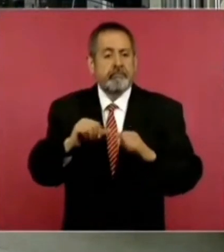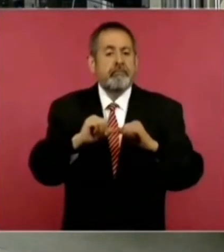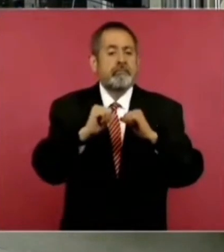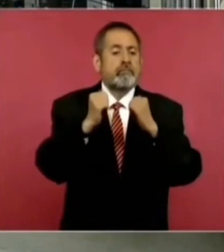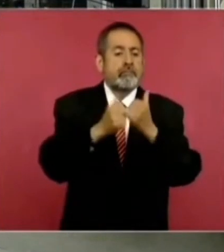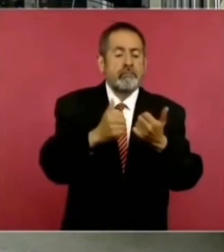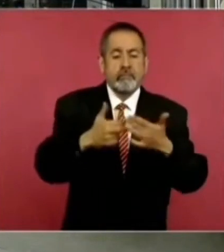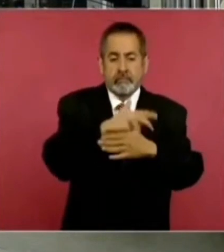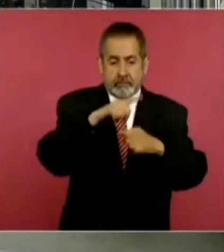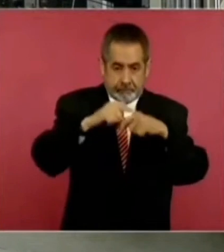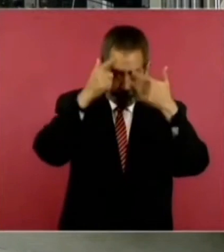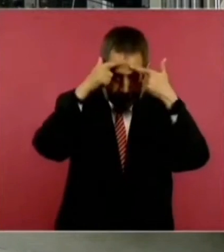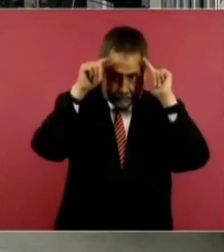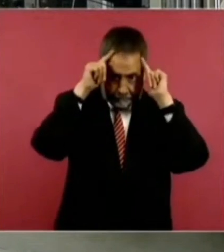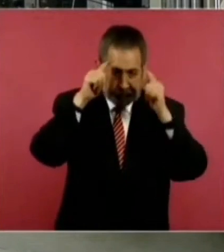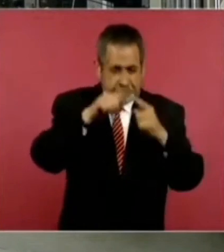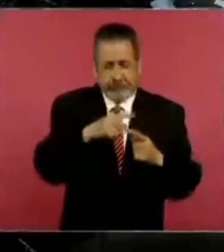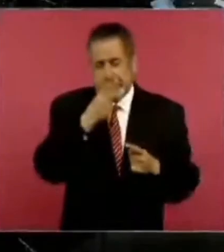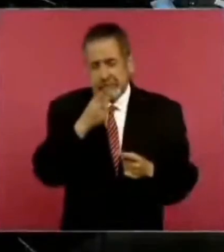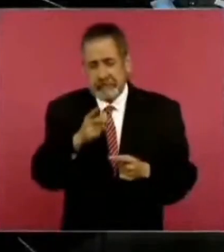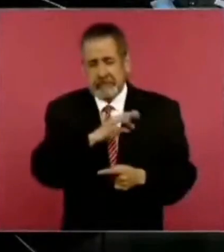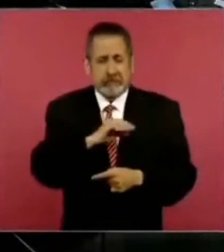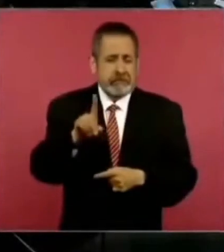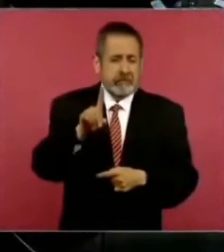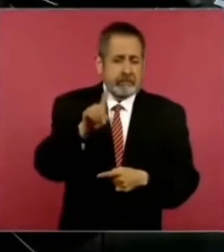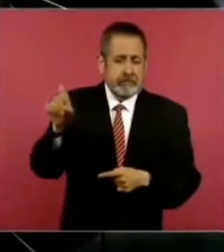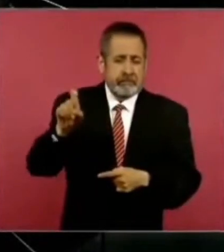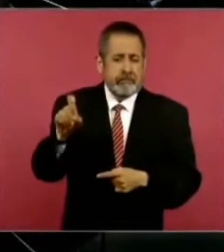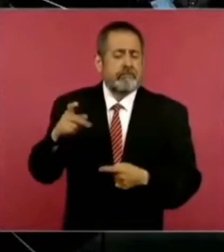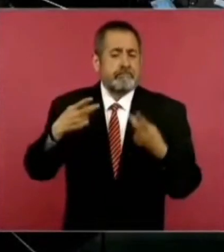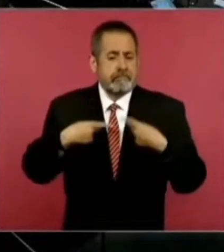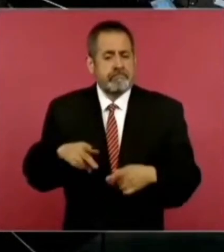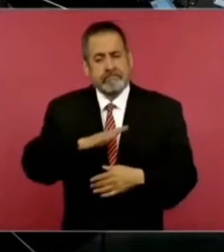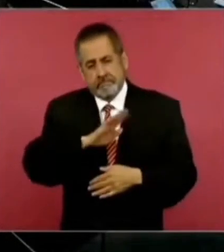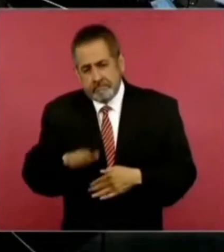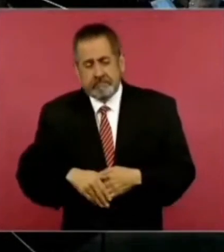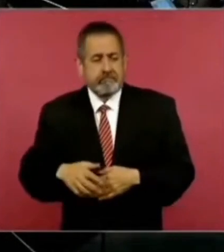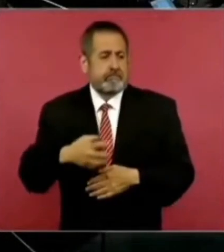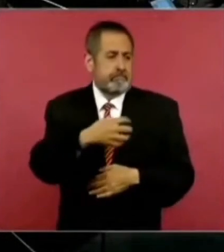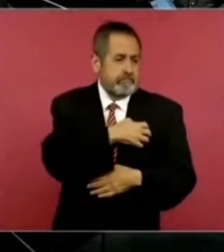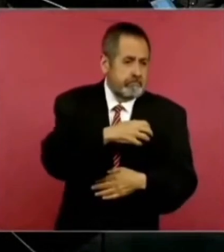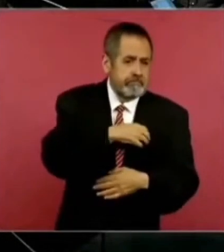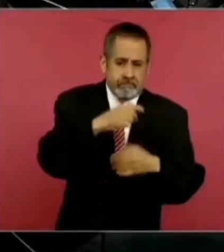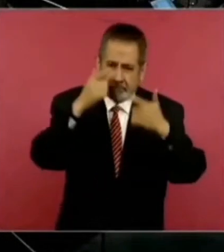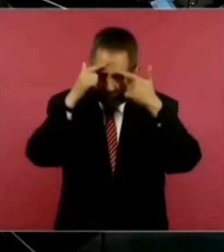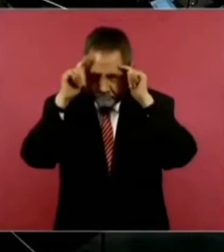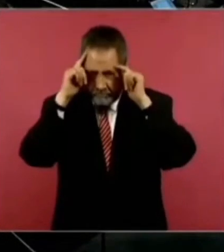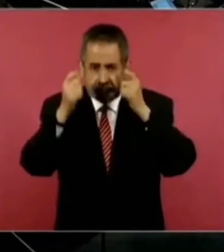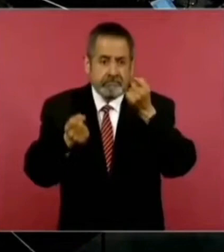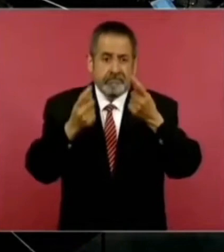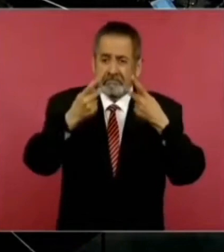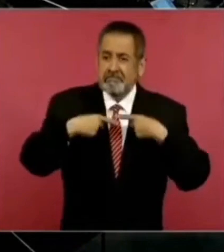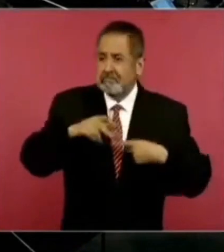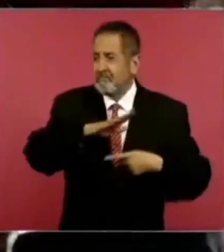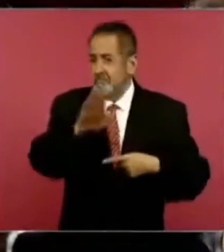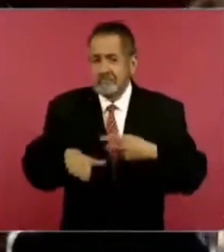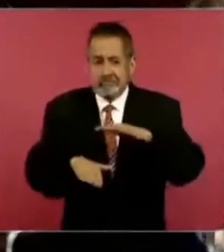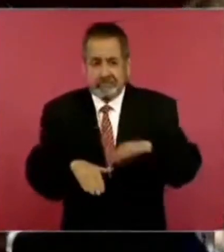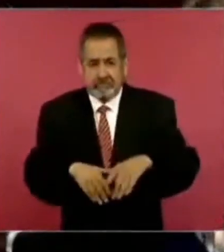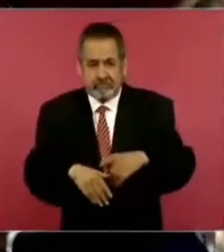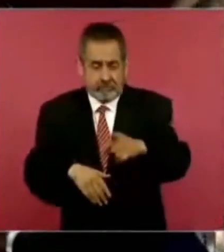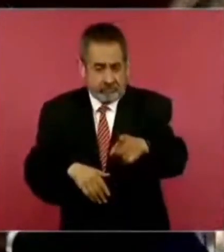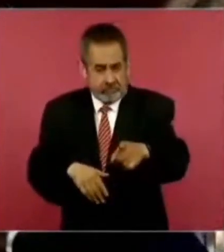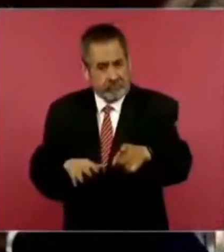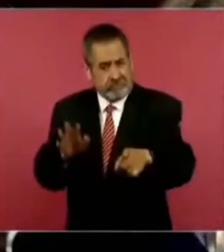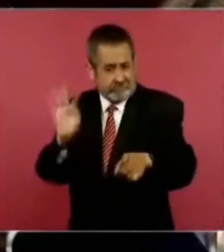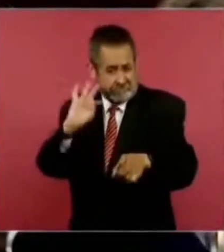de Marinos Turísticas estima que hay más de 100 vidas perdidas entre capitanes, marineros y personal de Acapulco. ¿Usted confirma que